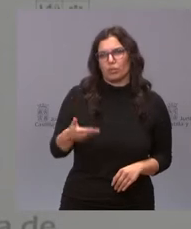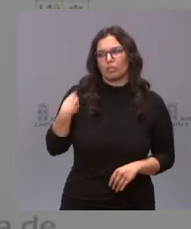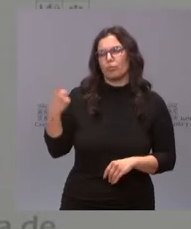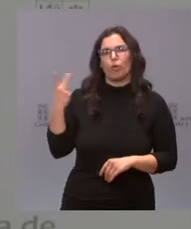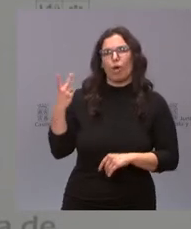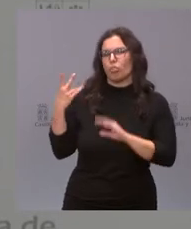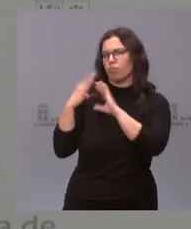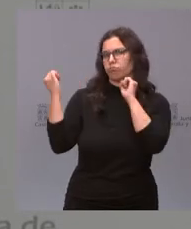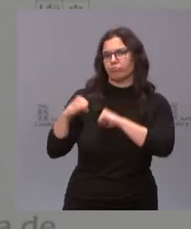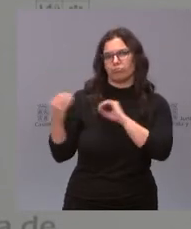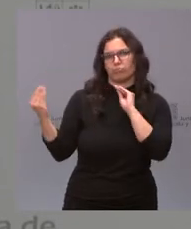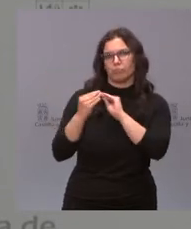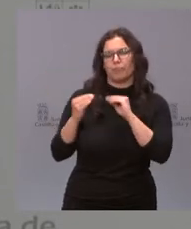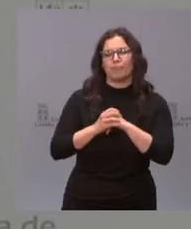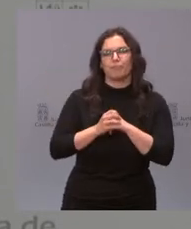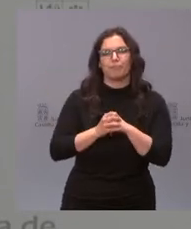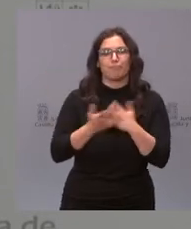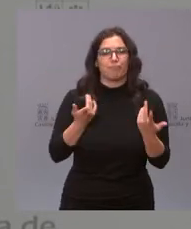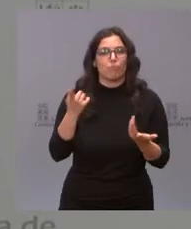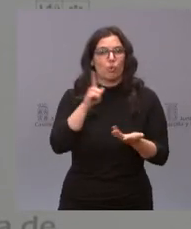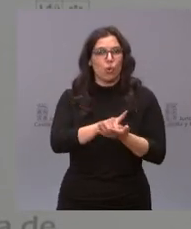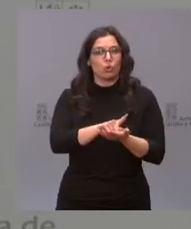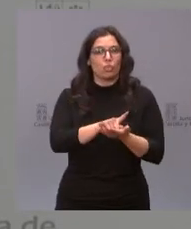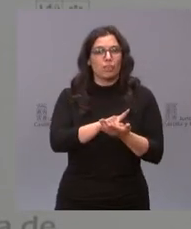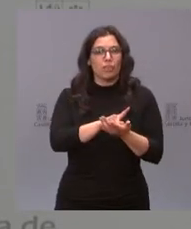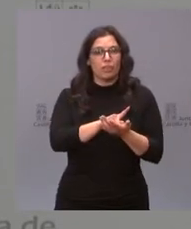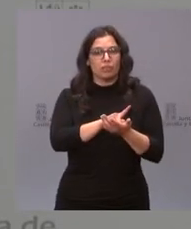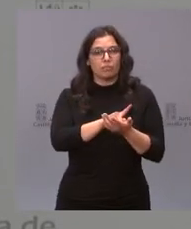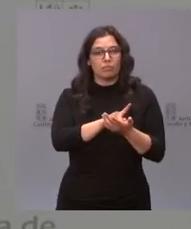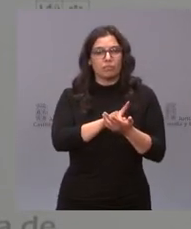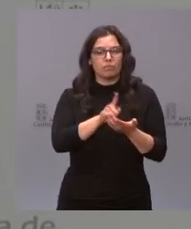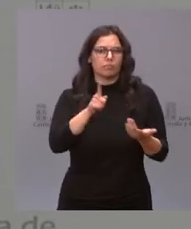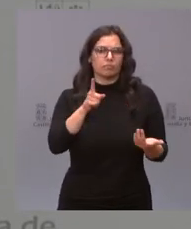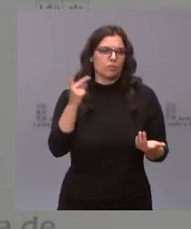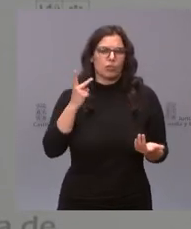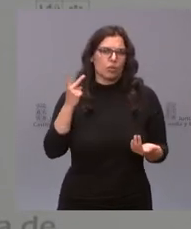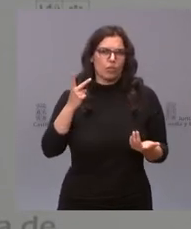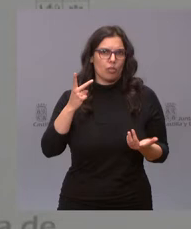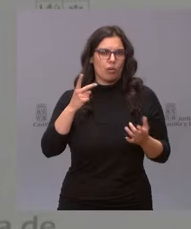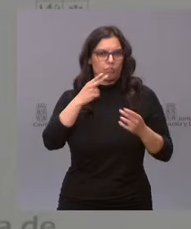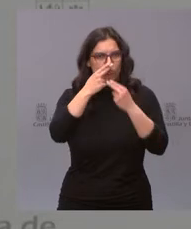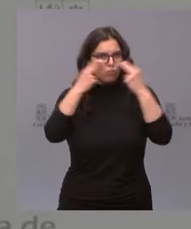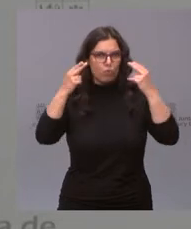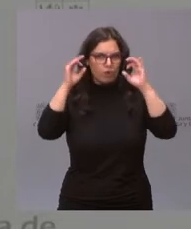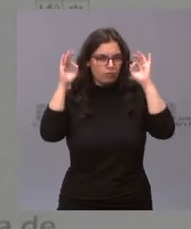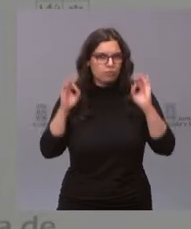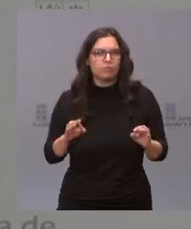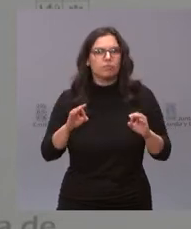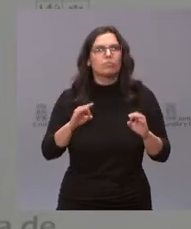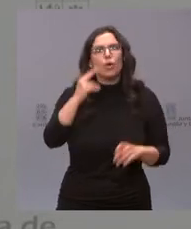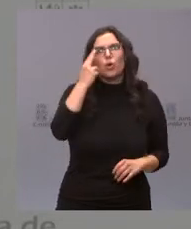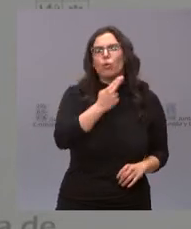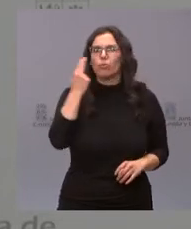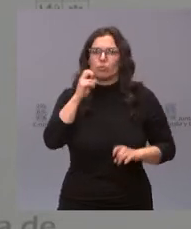coincidido. Ratificamos una vez más, al más alto nivel y de manera pública, el compromiso